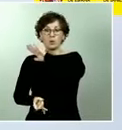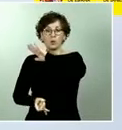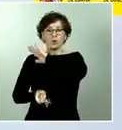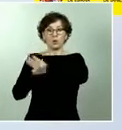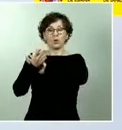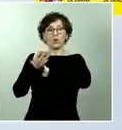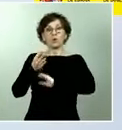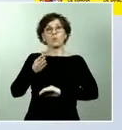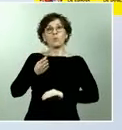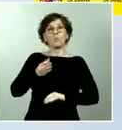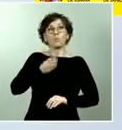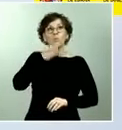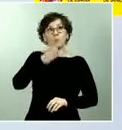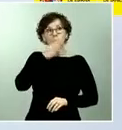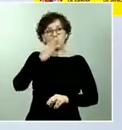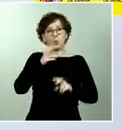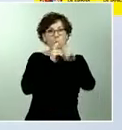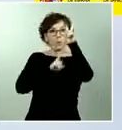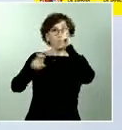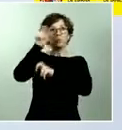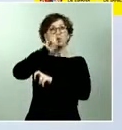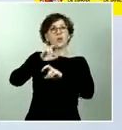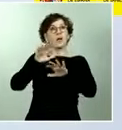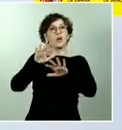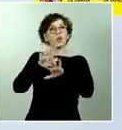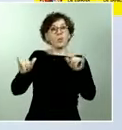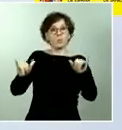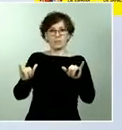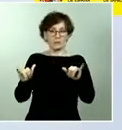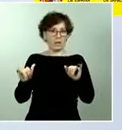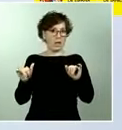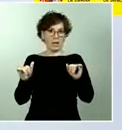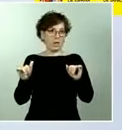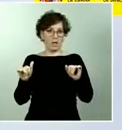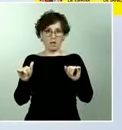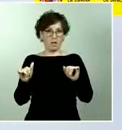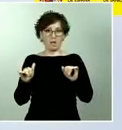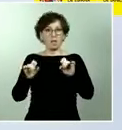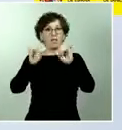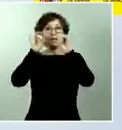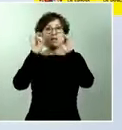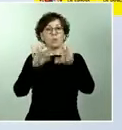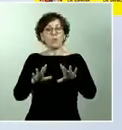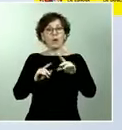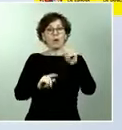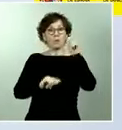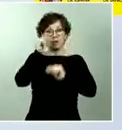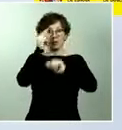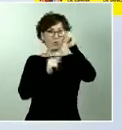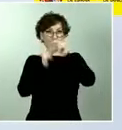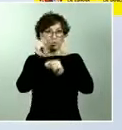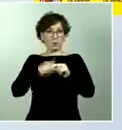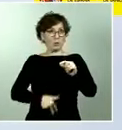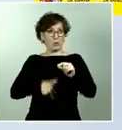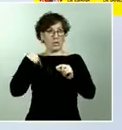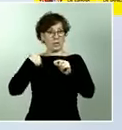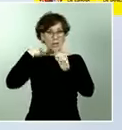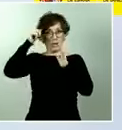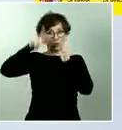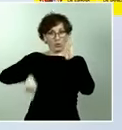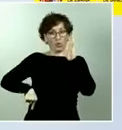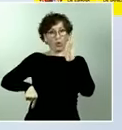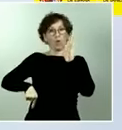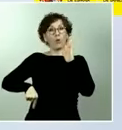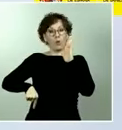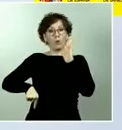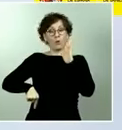compensar sino que como el resto del presupuesto del estado pues se nutre de las distintas